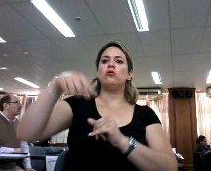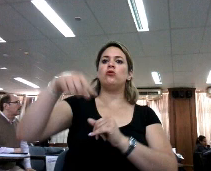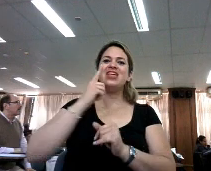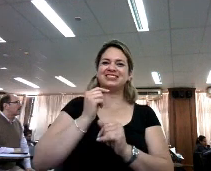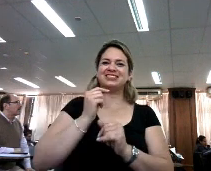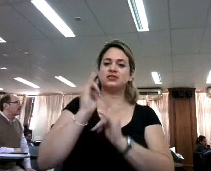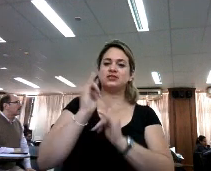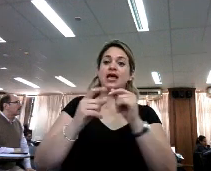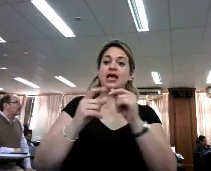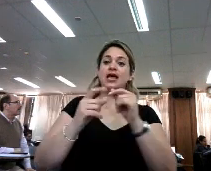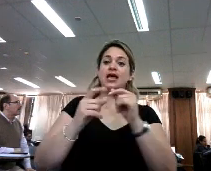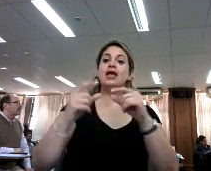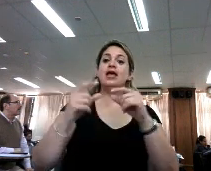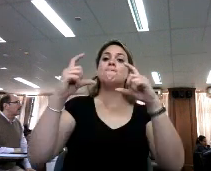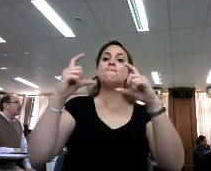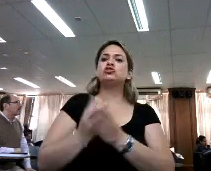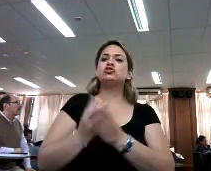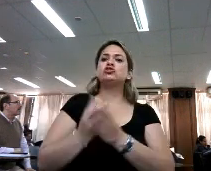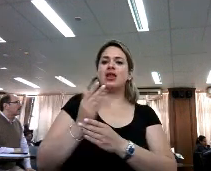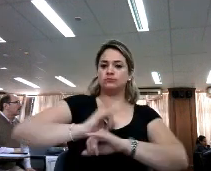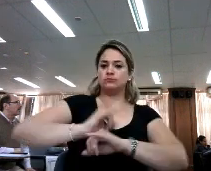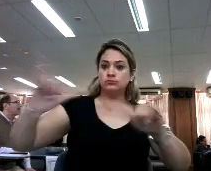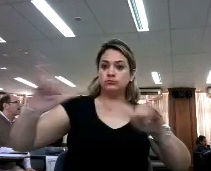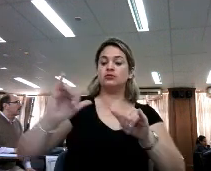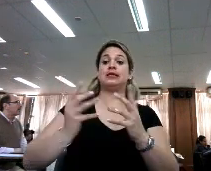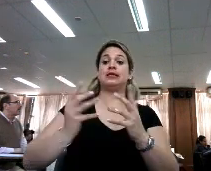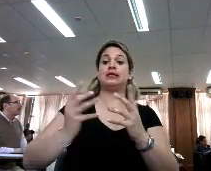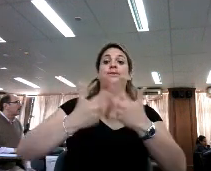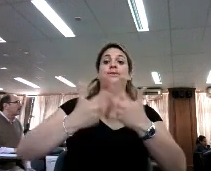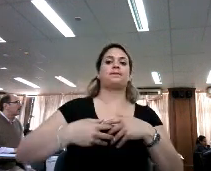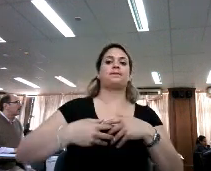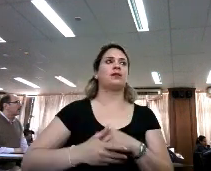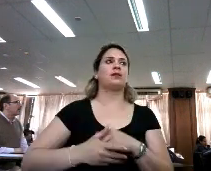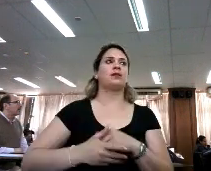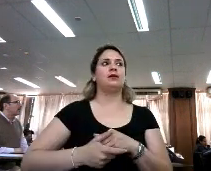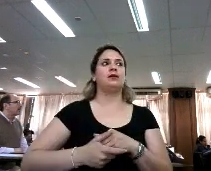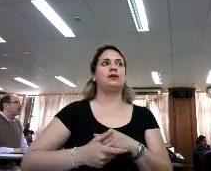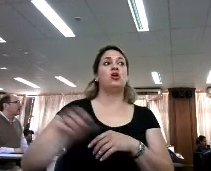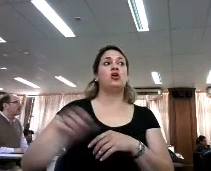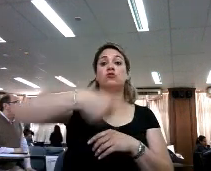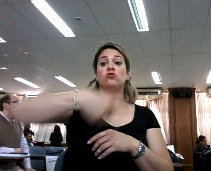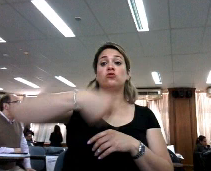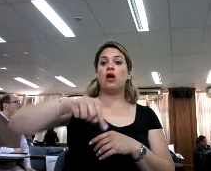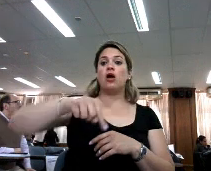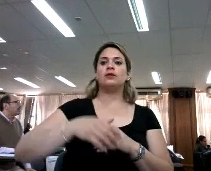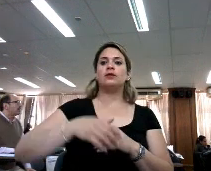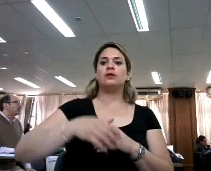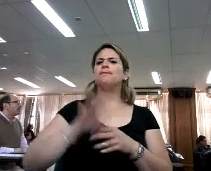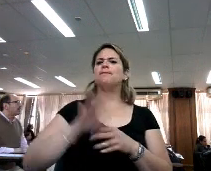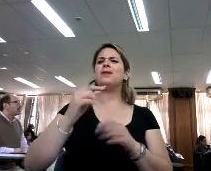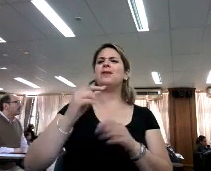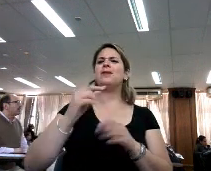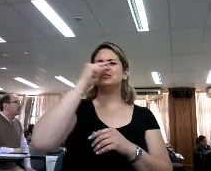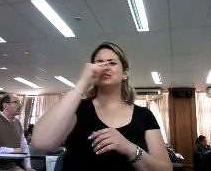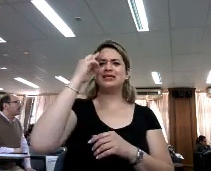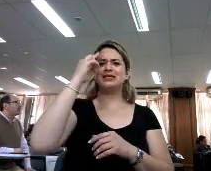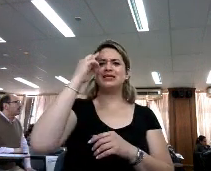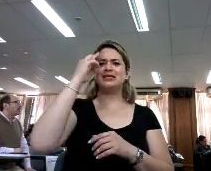se sostiene con la otra fuente. Nosotros tenemos actualmente en Science Direct más de 79.000